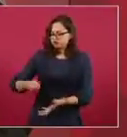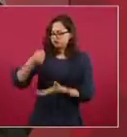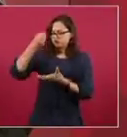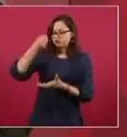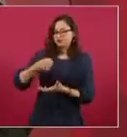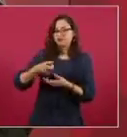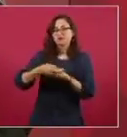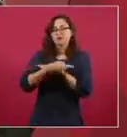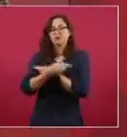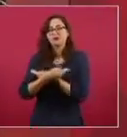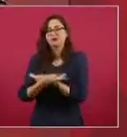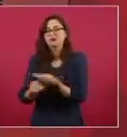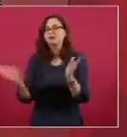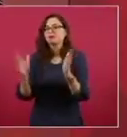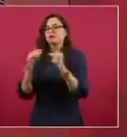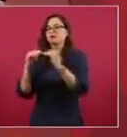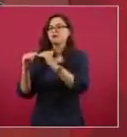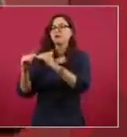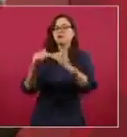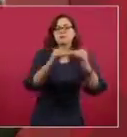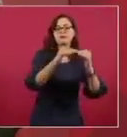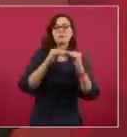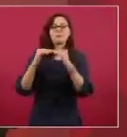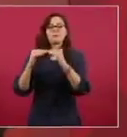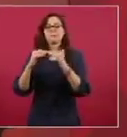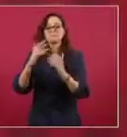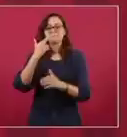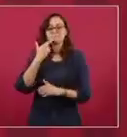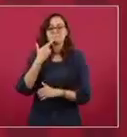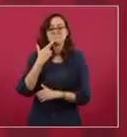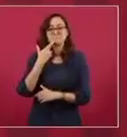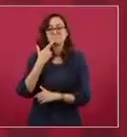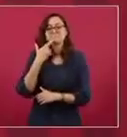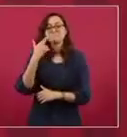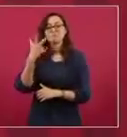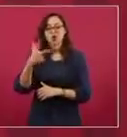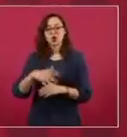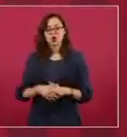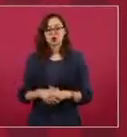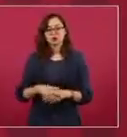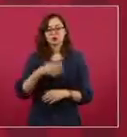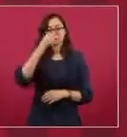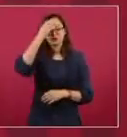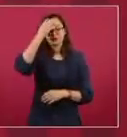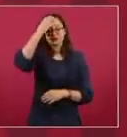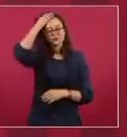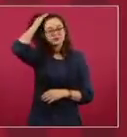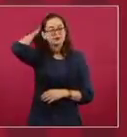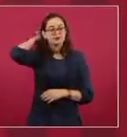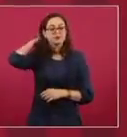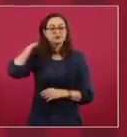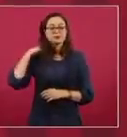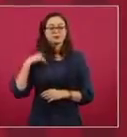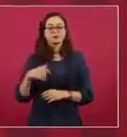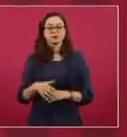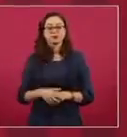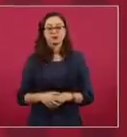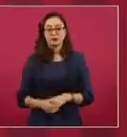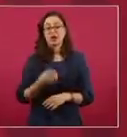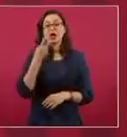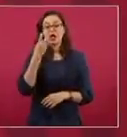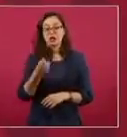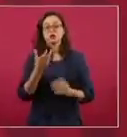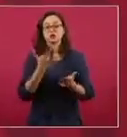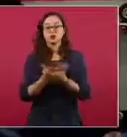Y eso es lo que está apareciendo en los nuevos datos,